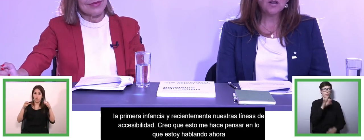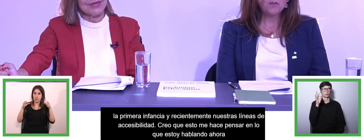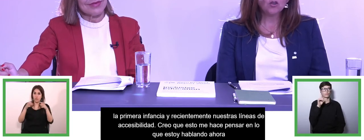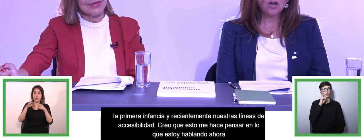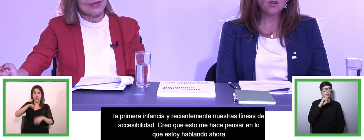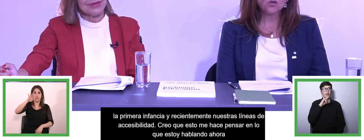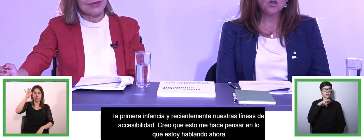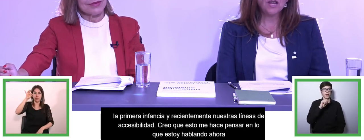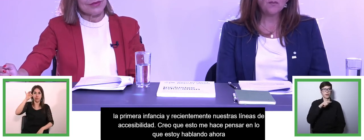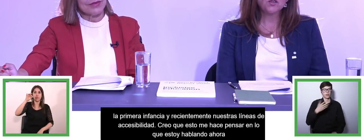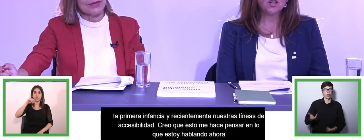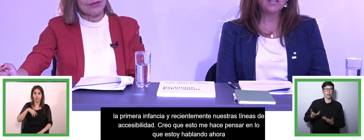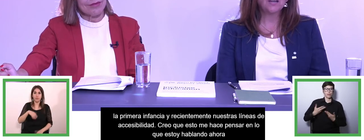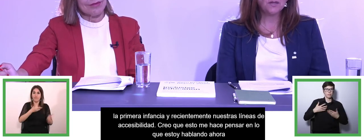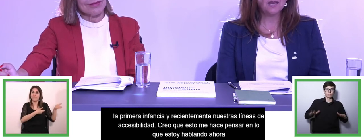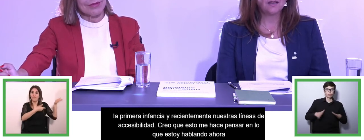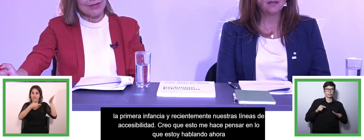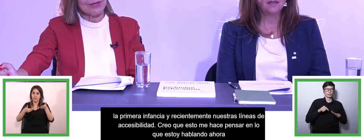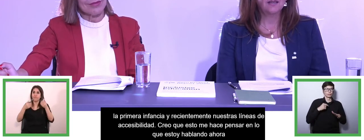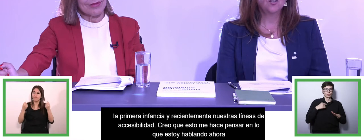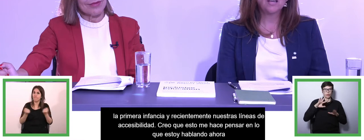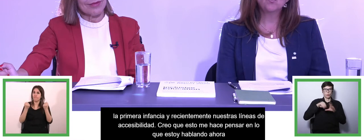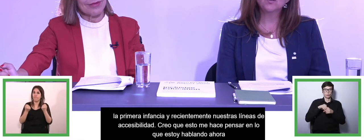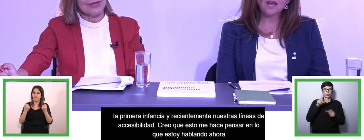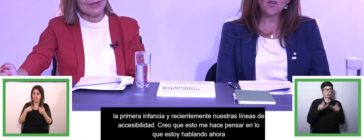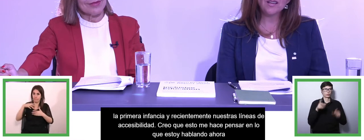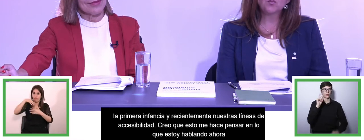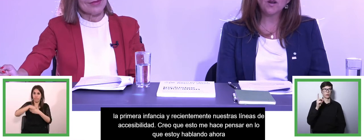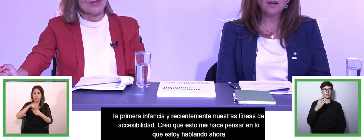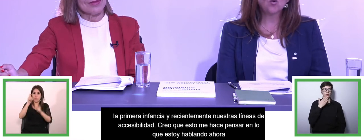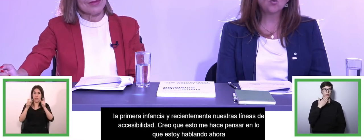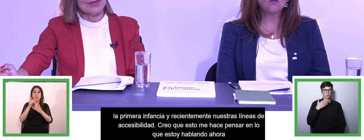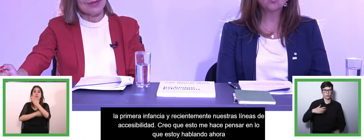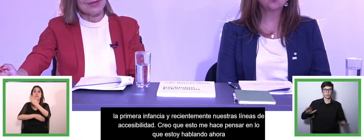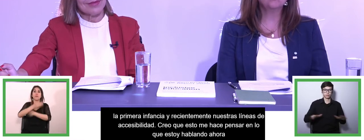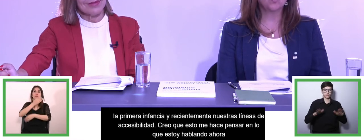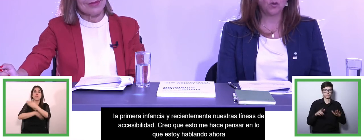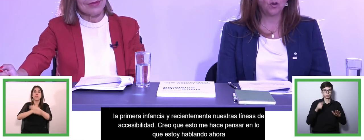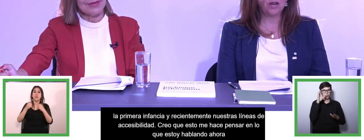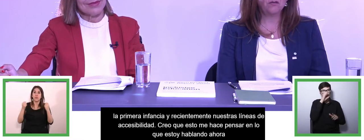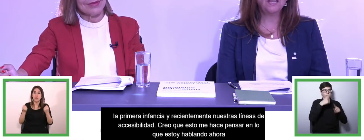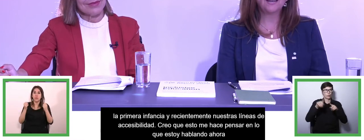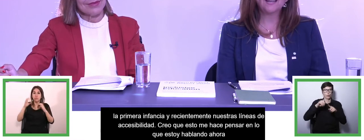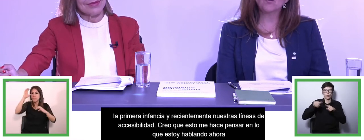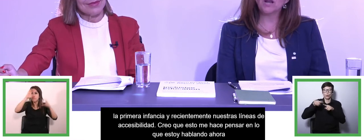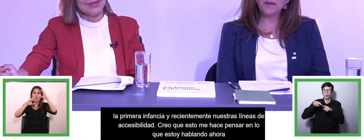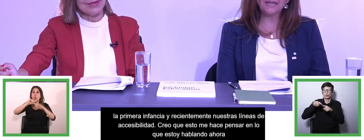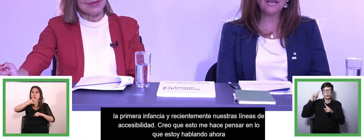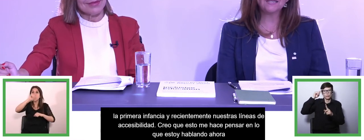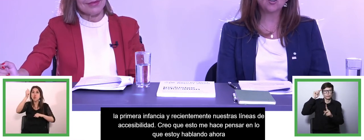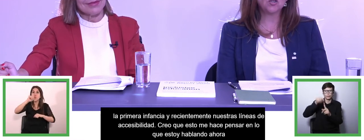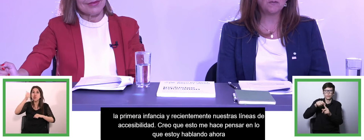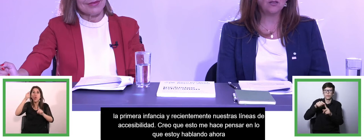visión respecto a la inclusión de las personas con discapacidad. Y nos ha impulsado a explorar nuevos rumbos con el fin de traer buenas